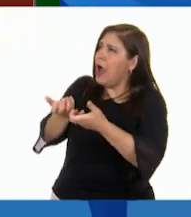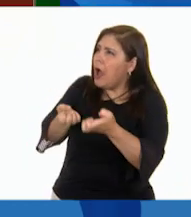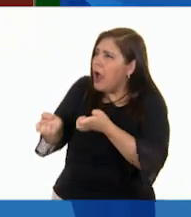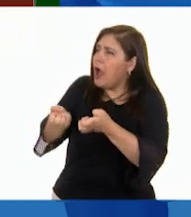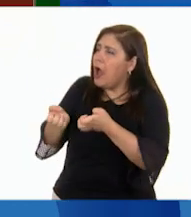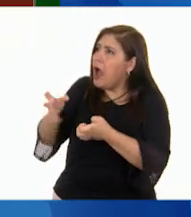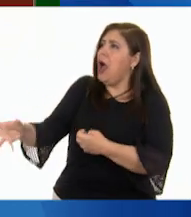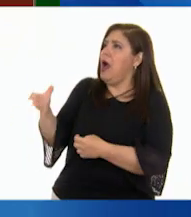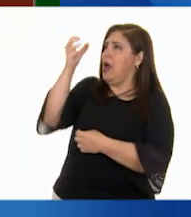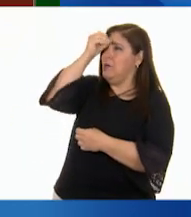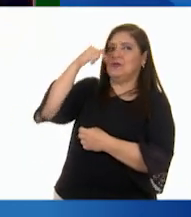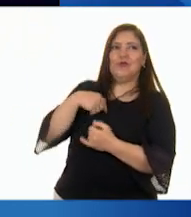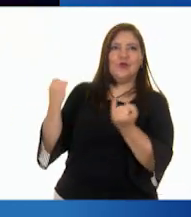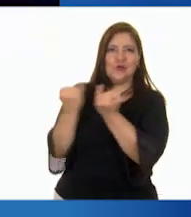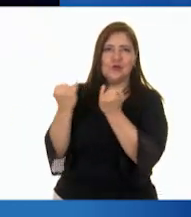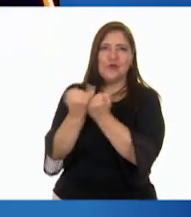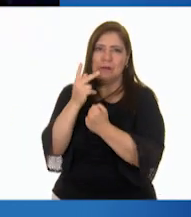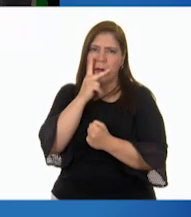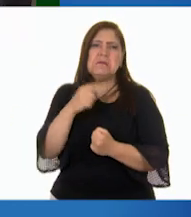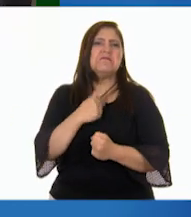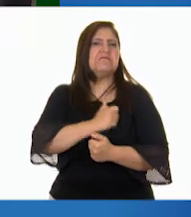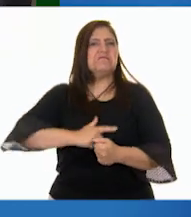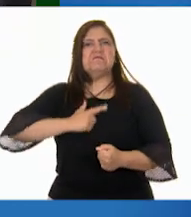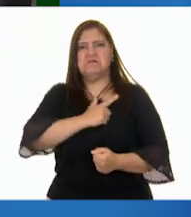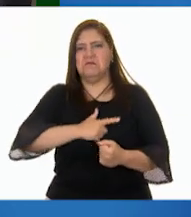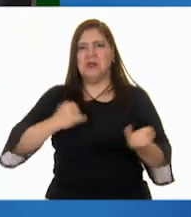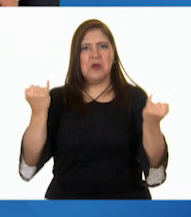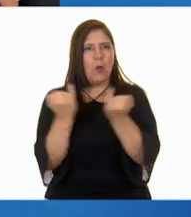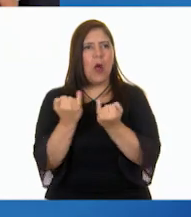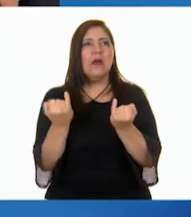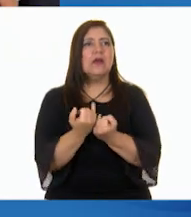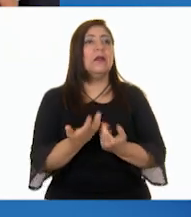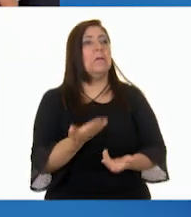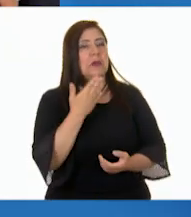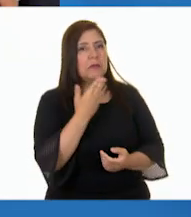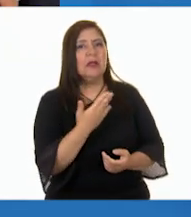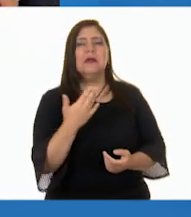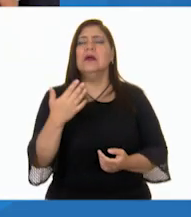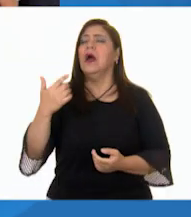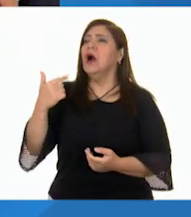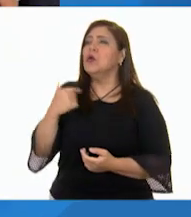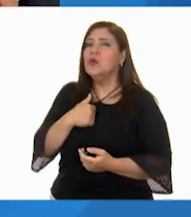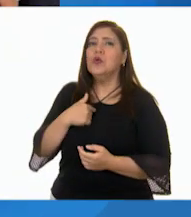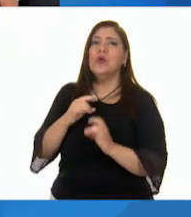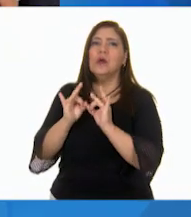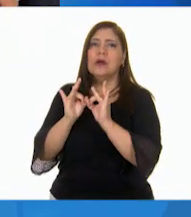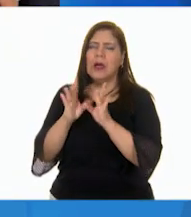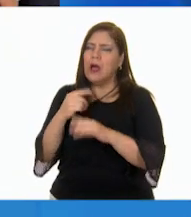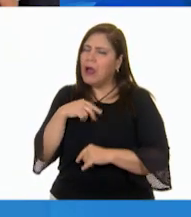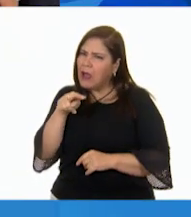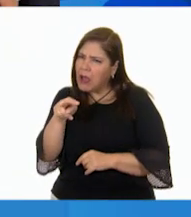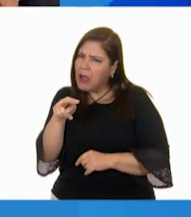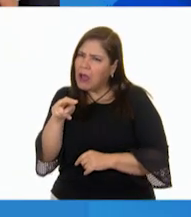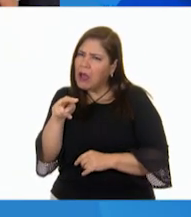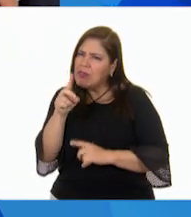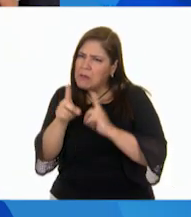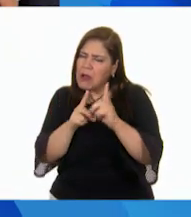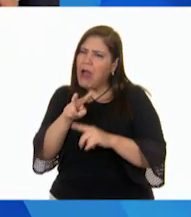yo lo empecé a practicar y ya me llamó la atención. Muy bien. A mí por el hecho de que me llamaba mucha la atención